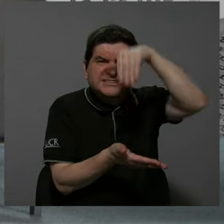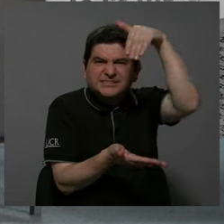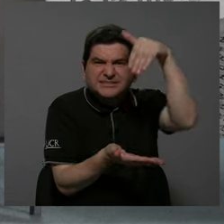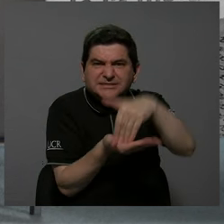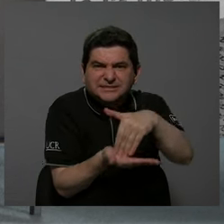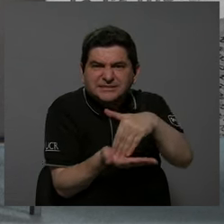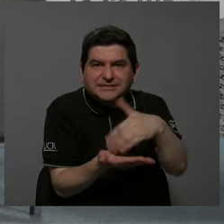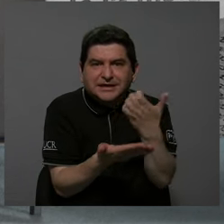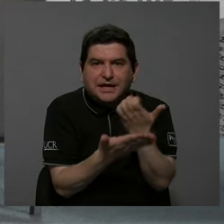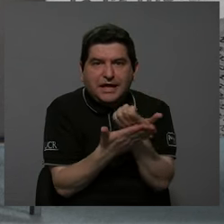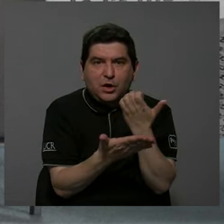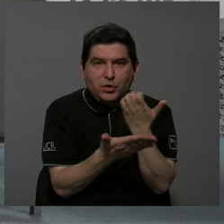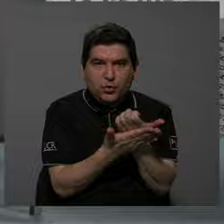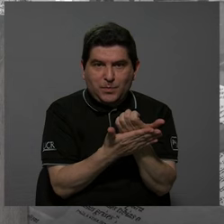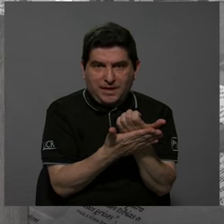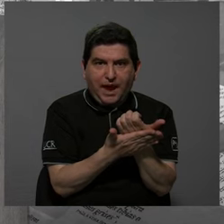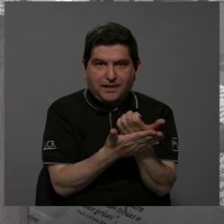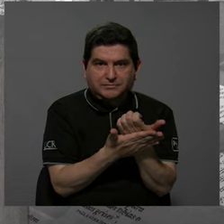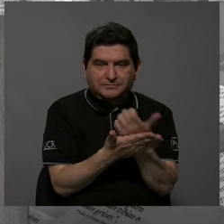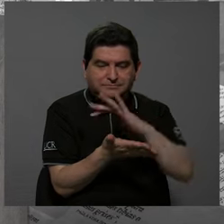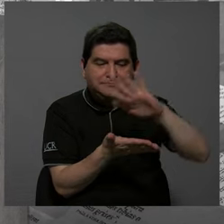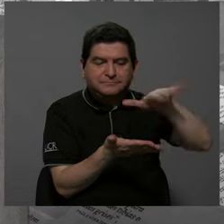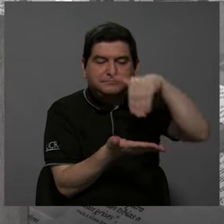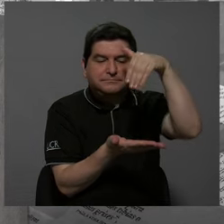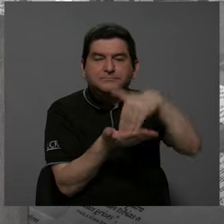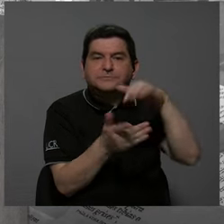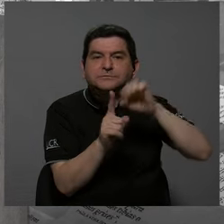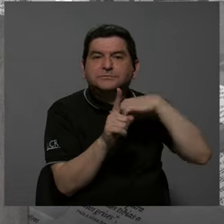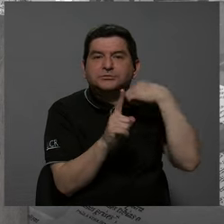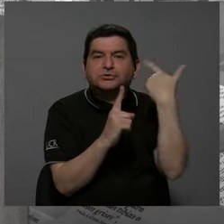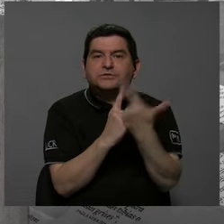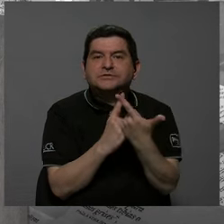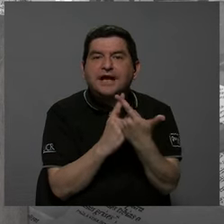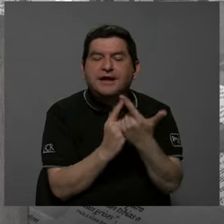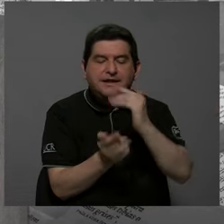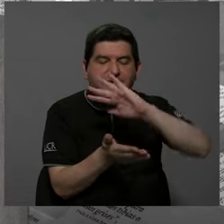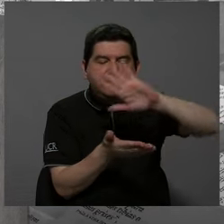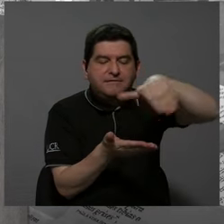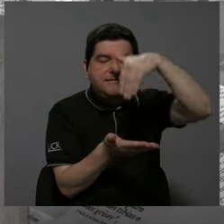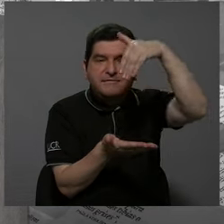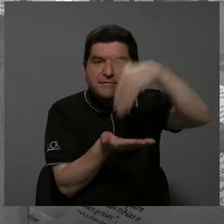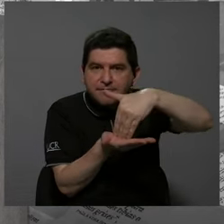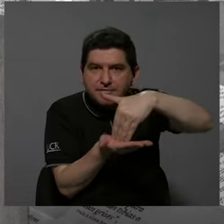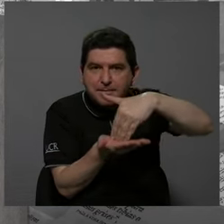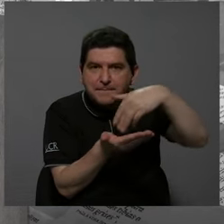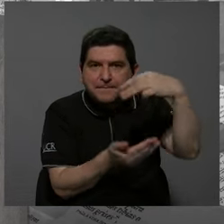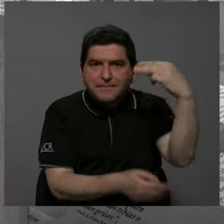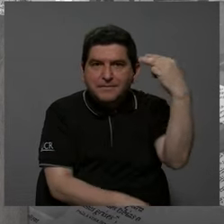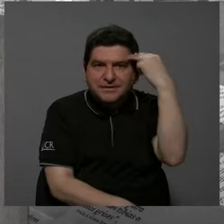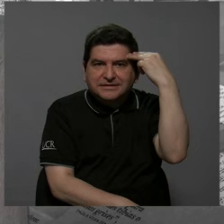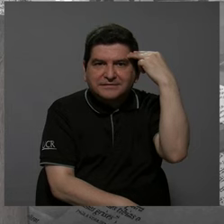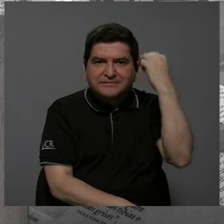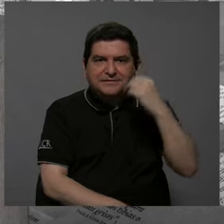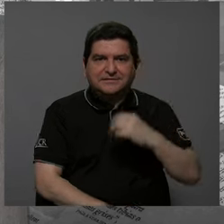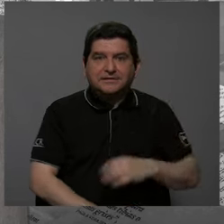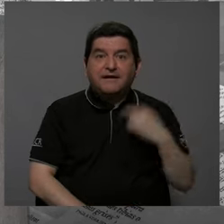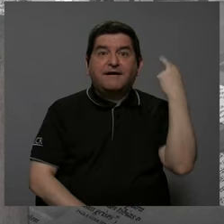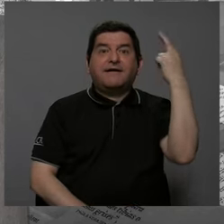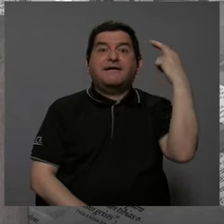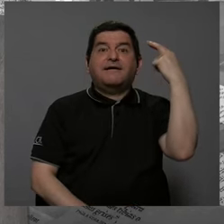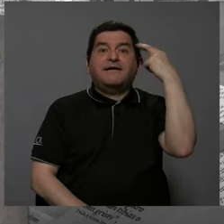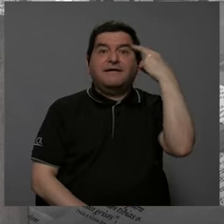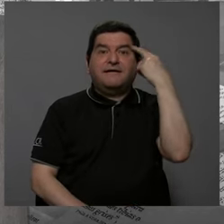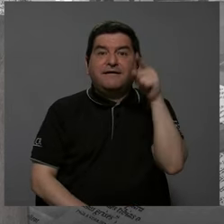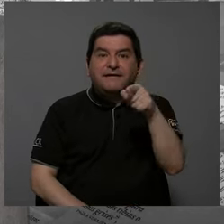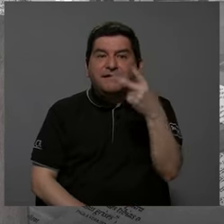centralización económica, en una centralización social, en una centralización incluso mental. Y por